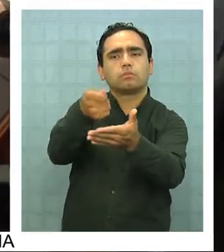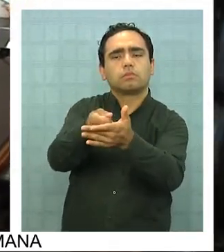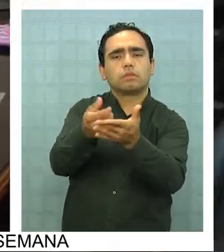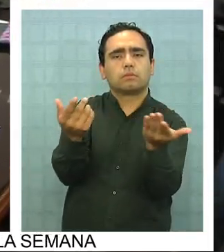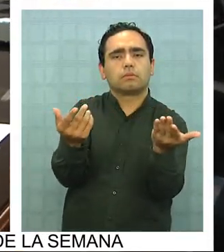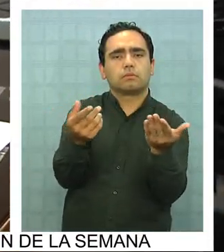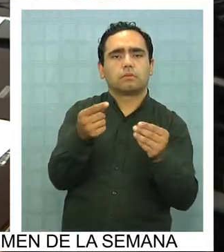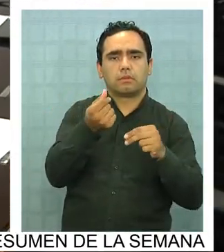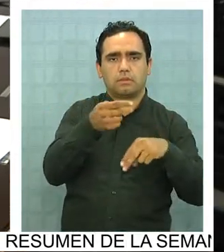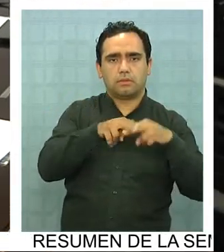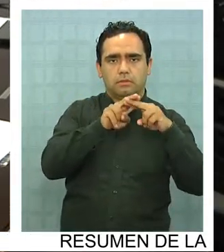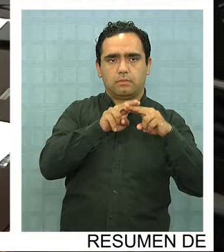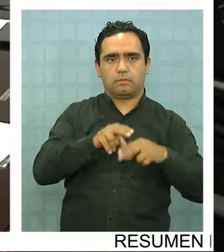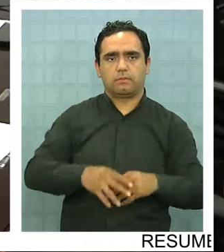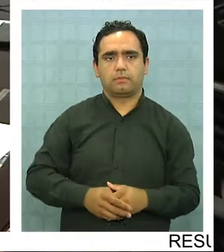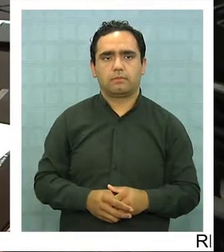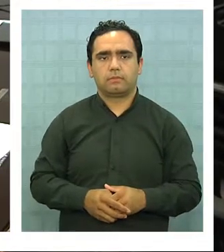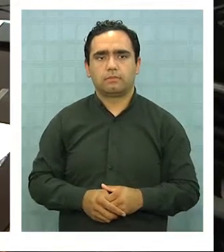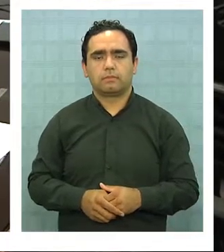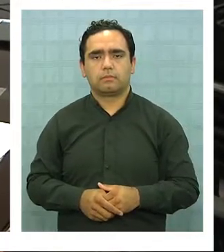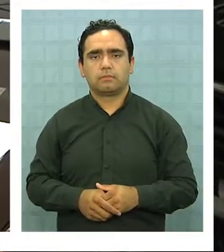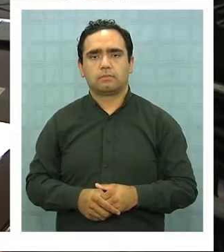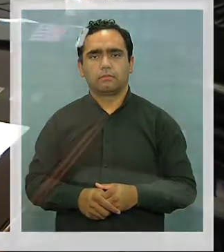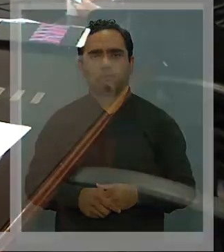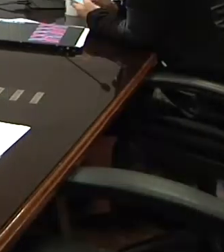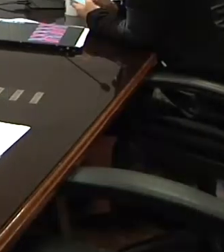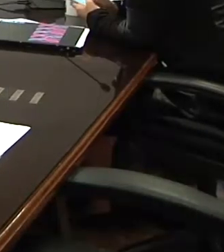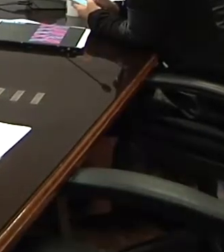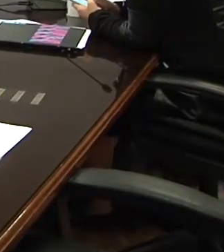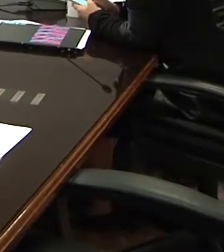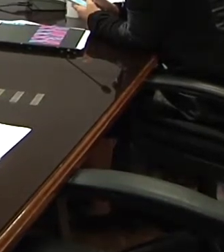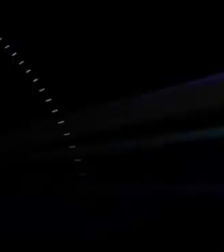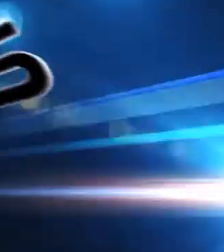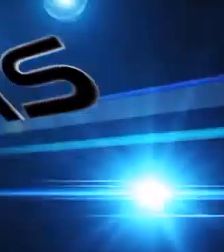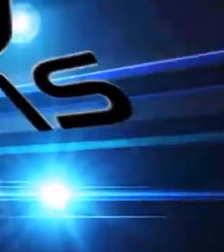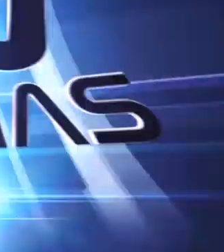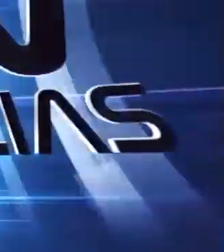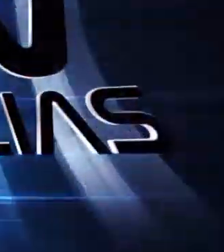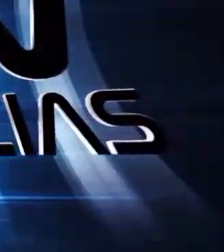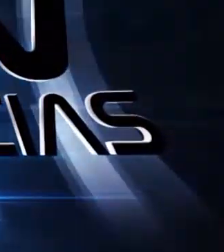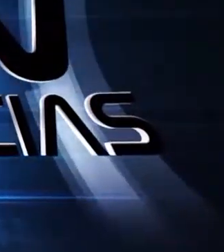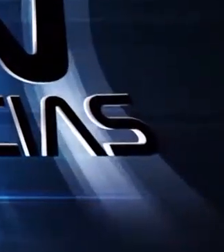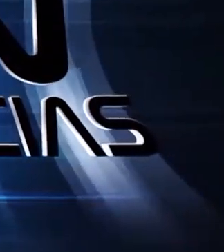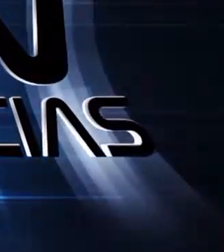vamos a hacer un levantamiento de talentos, lo refiero. Segundo año...